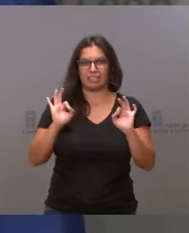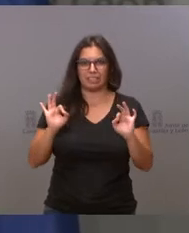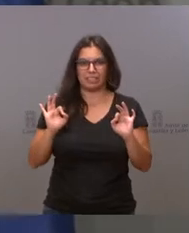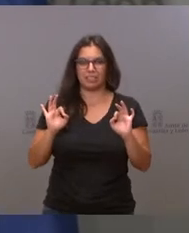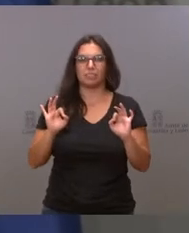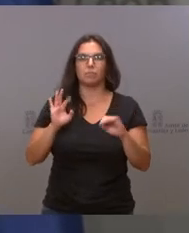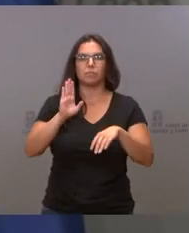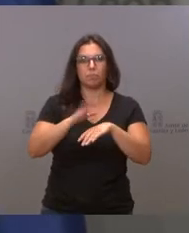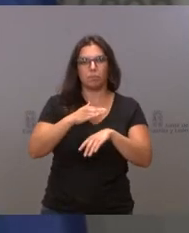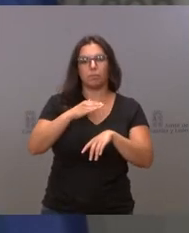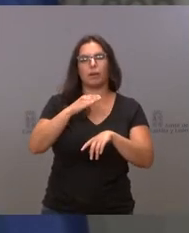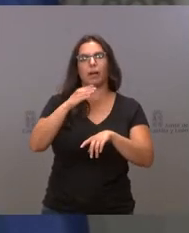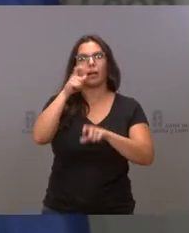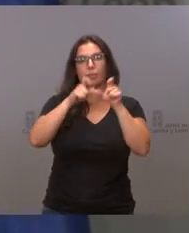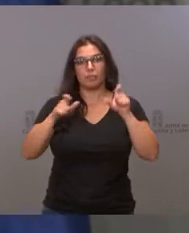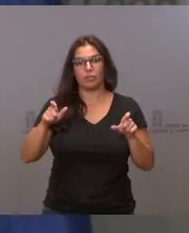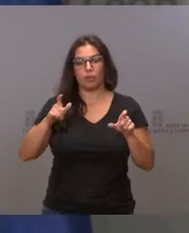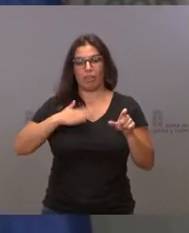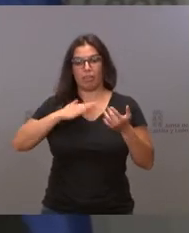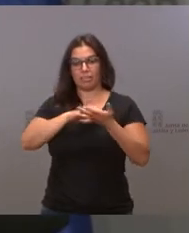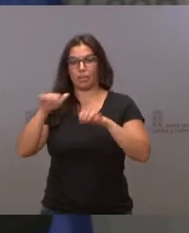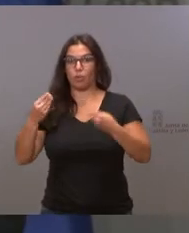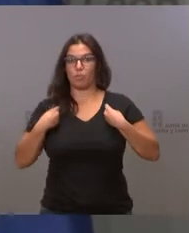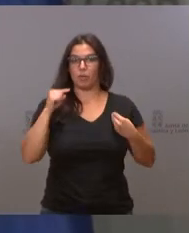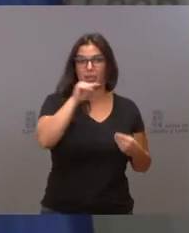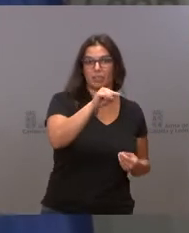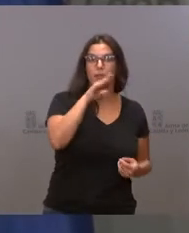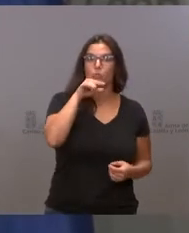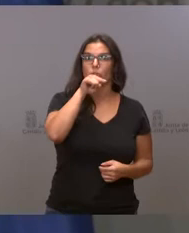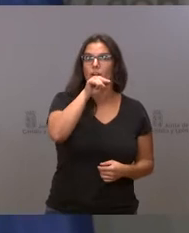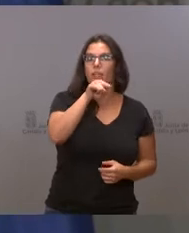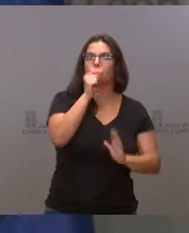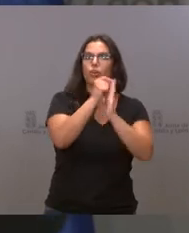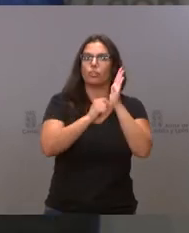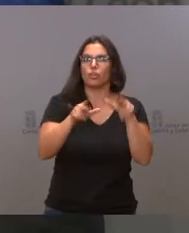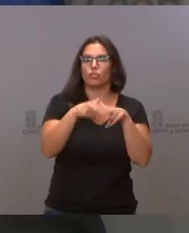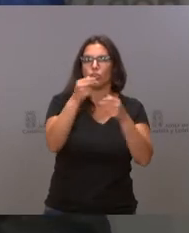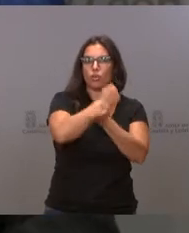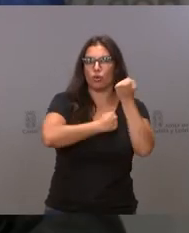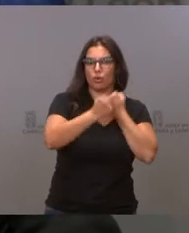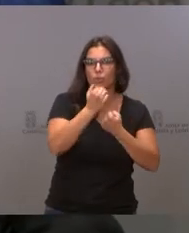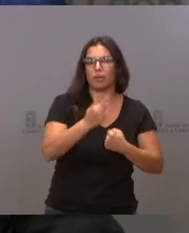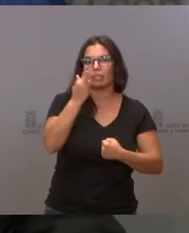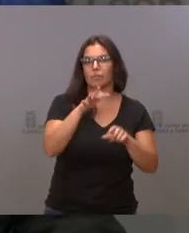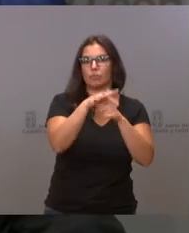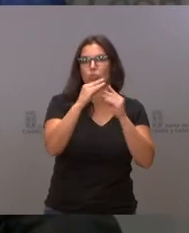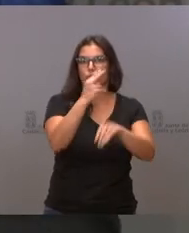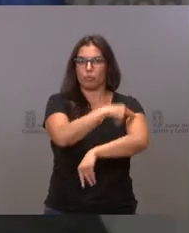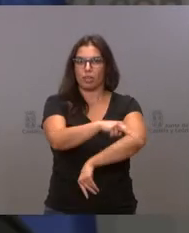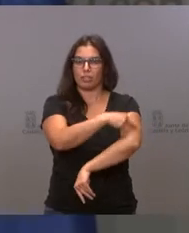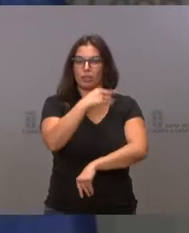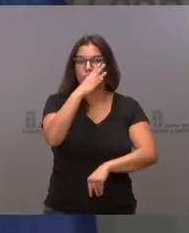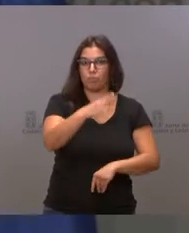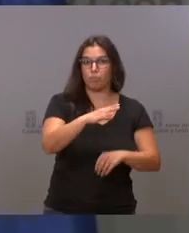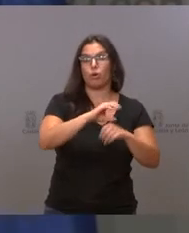para nuestros residentes en la isla, dada la degradación de las condiciones socioeconómicas y sanitarias provocadas por la